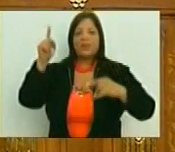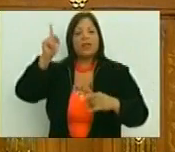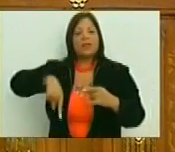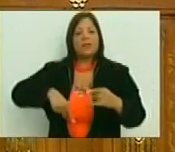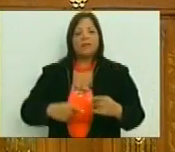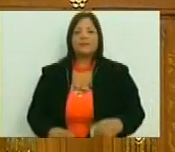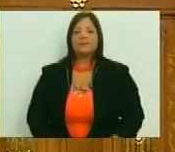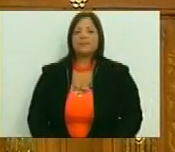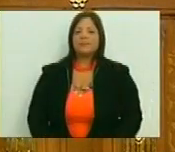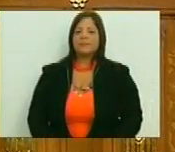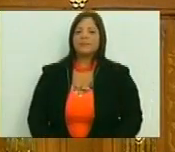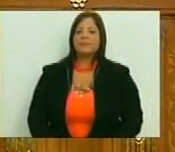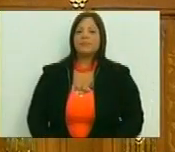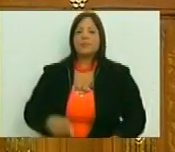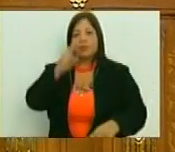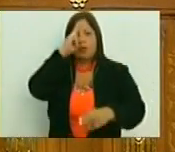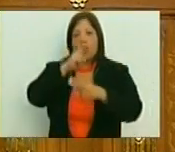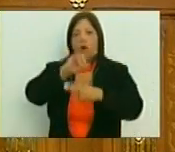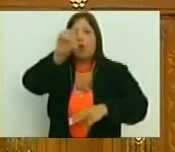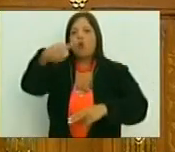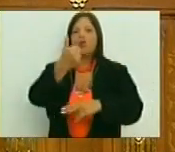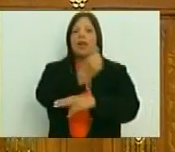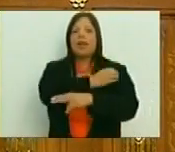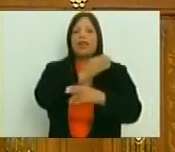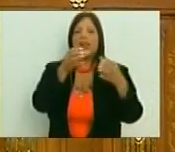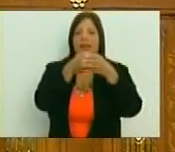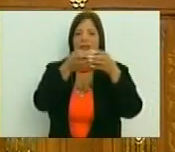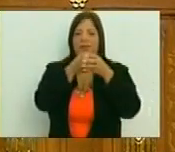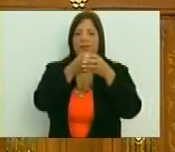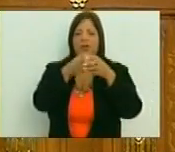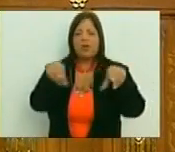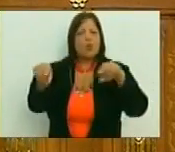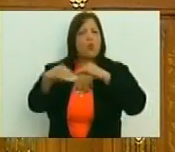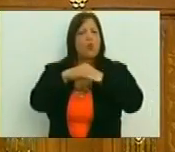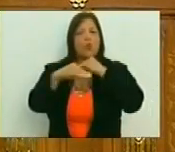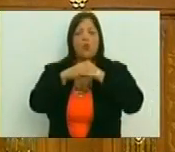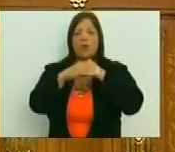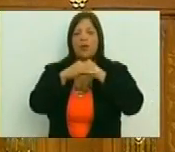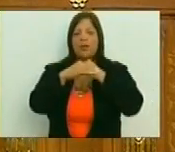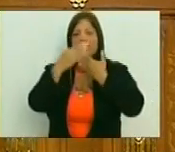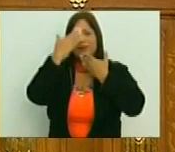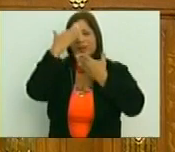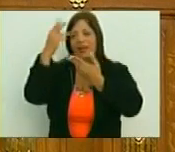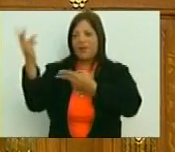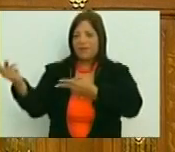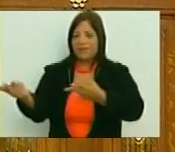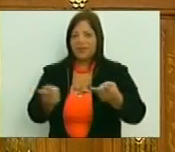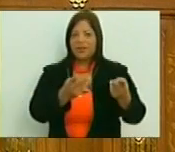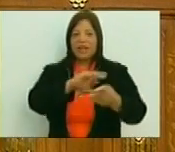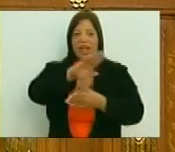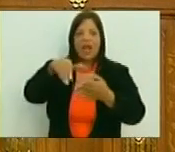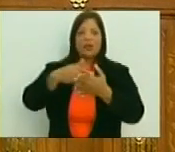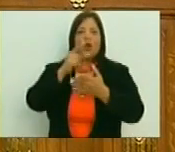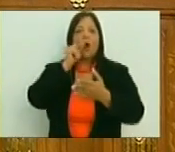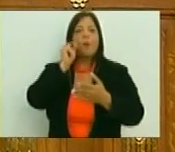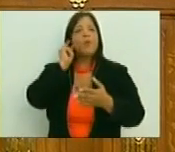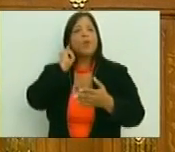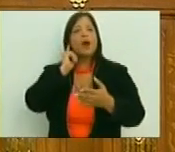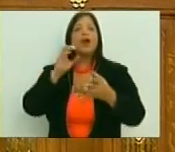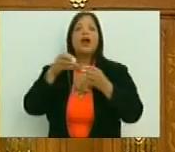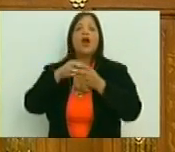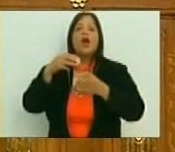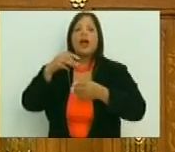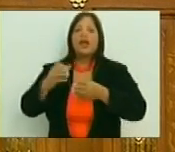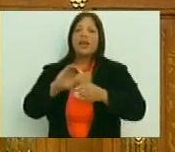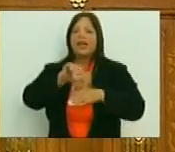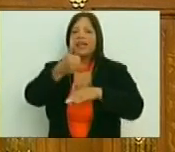También a su Junta Directiva, al igual que quiero darle la bienvenida a todos los hombres y mujeres que integran el